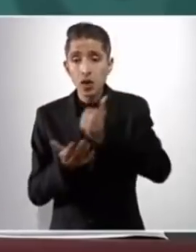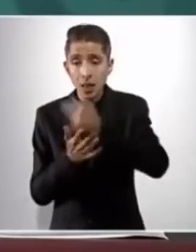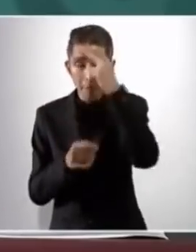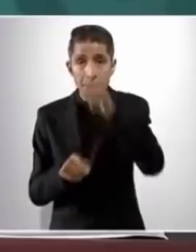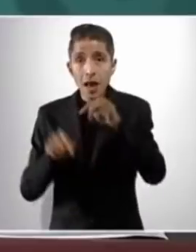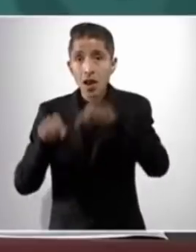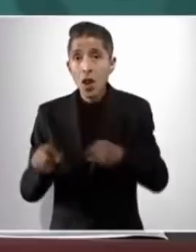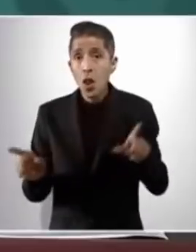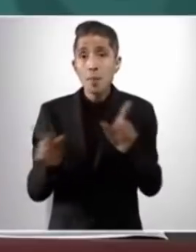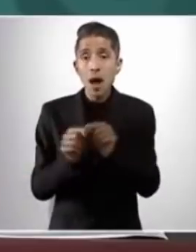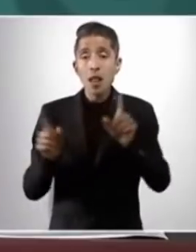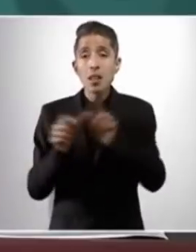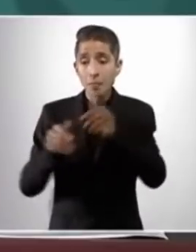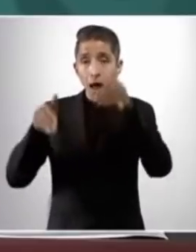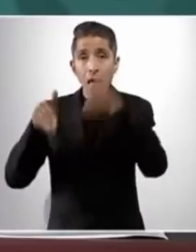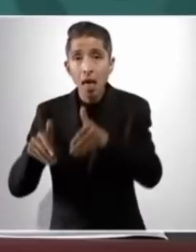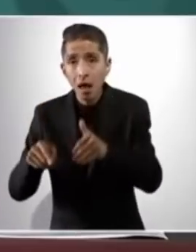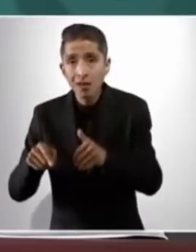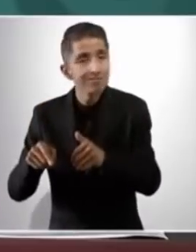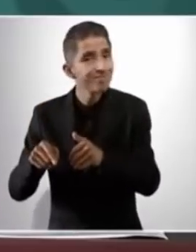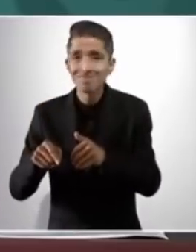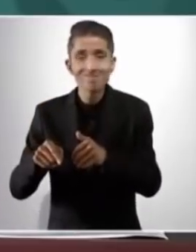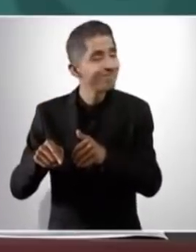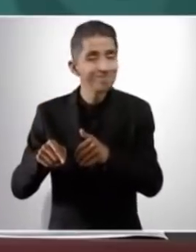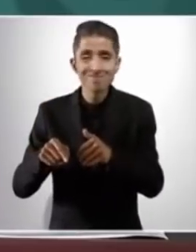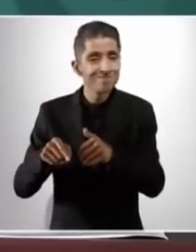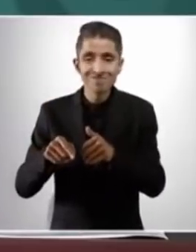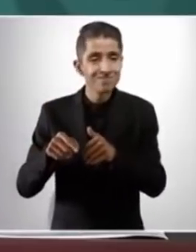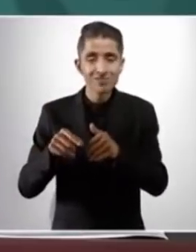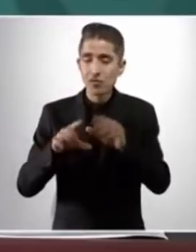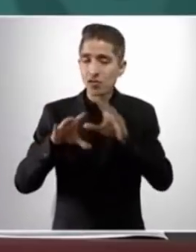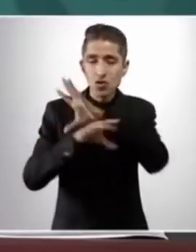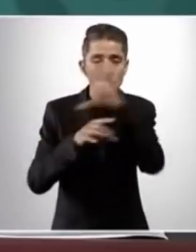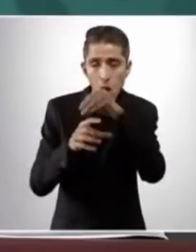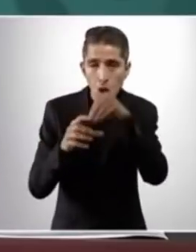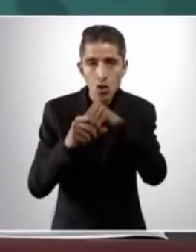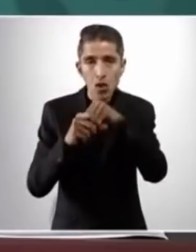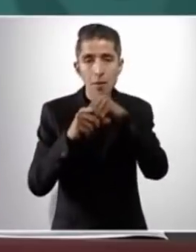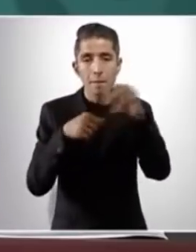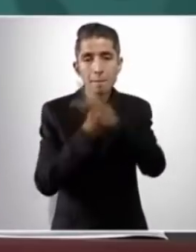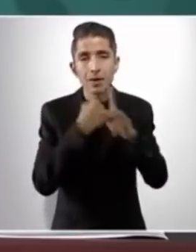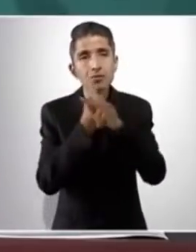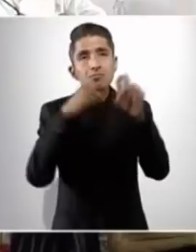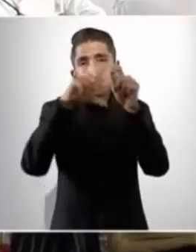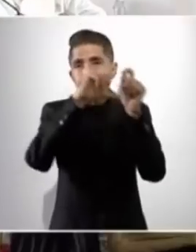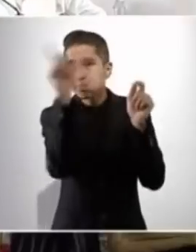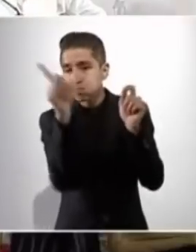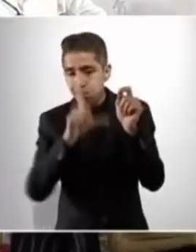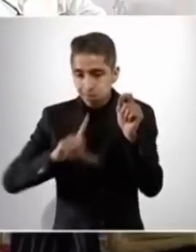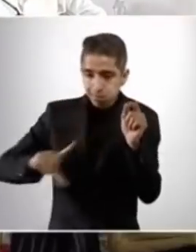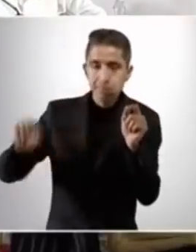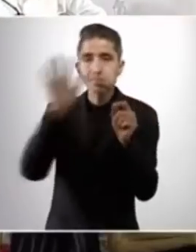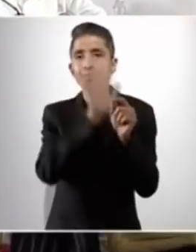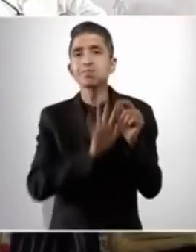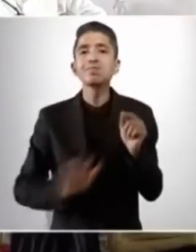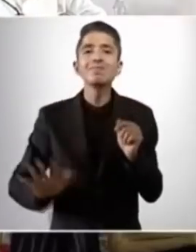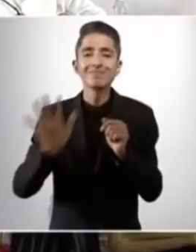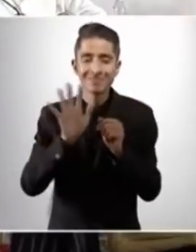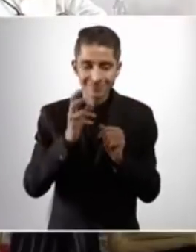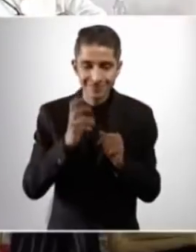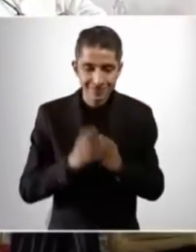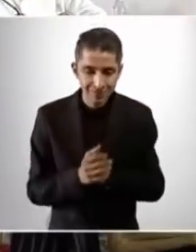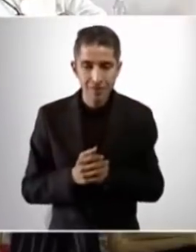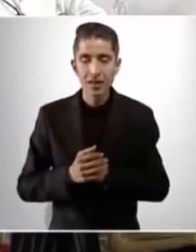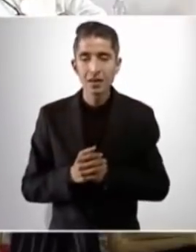Ciudad de México, es todo el territorio. Entonces, vamos a que